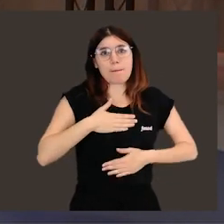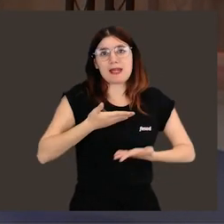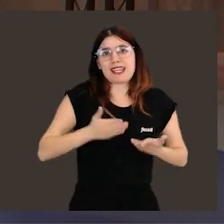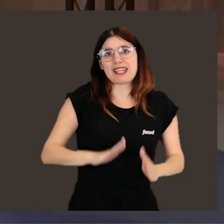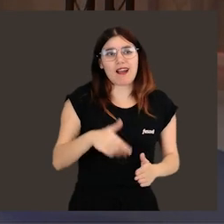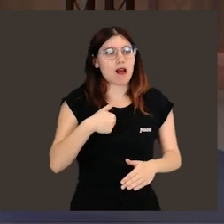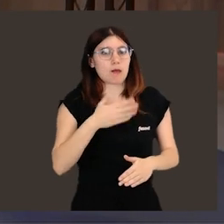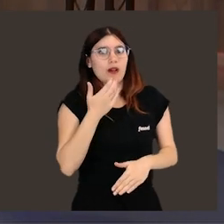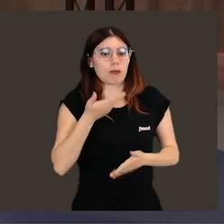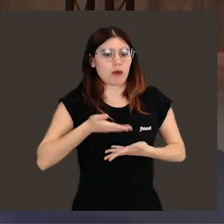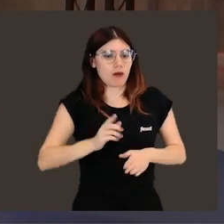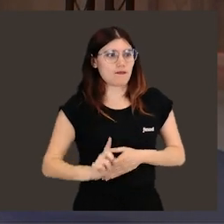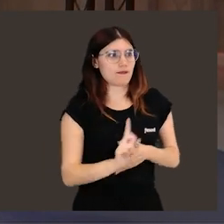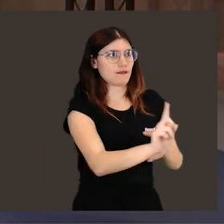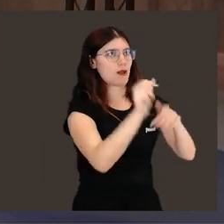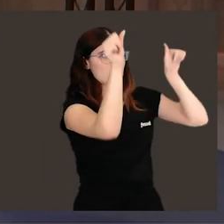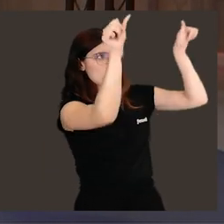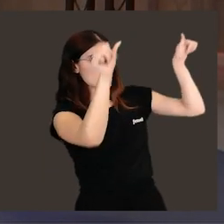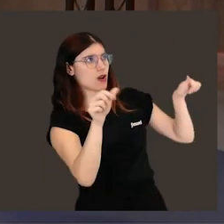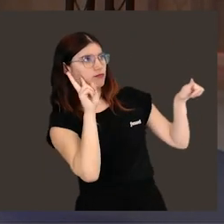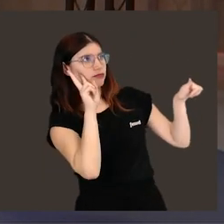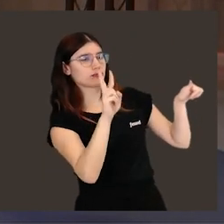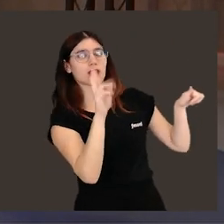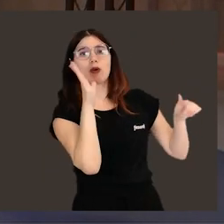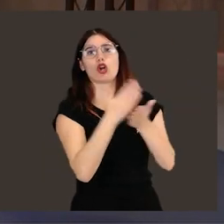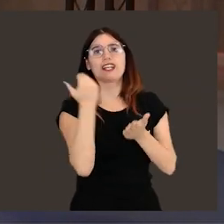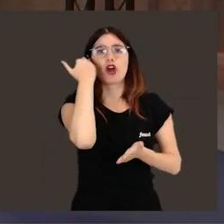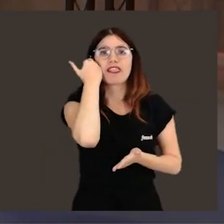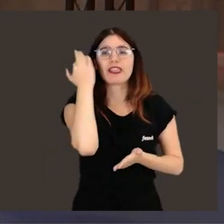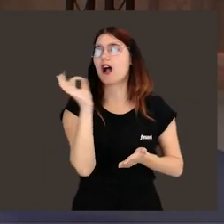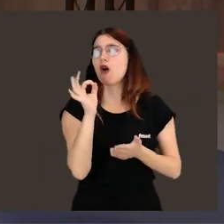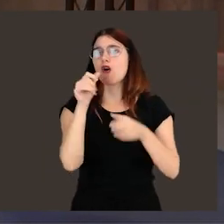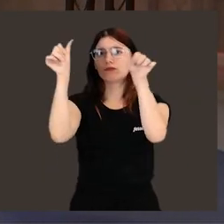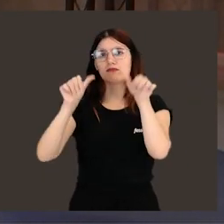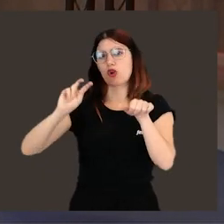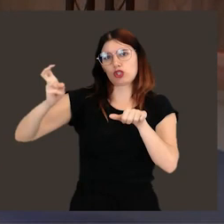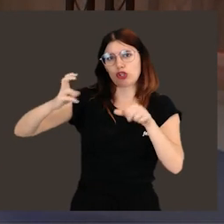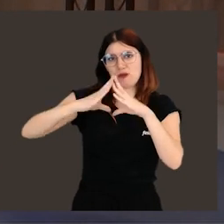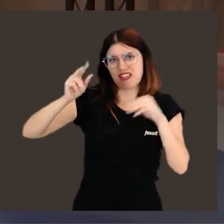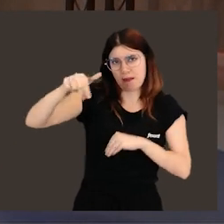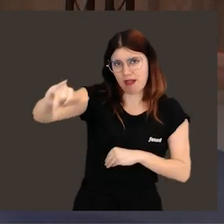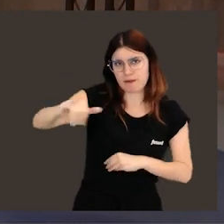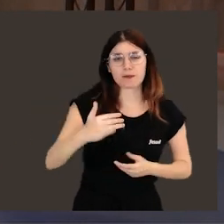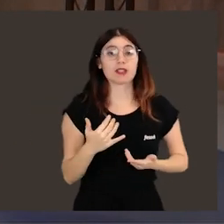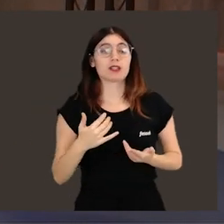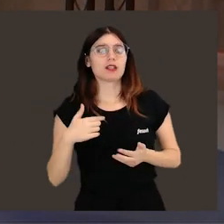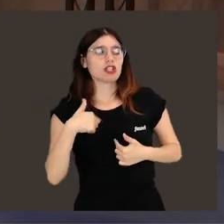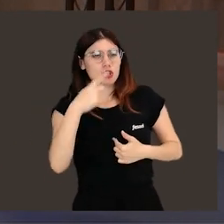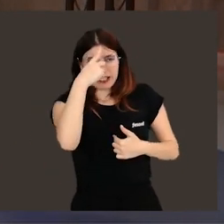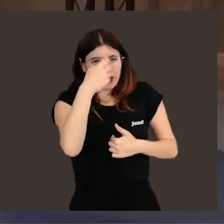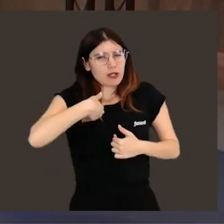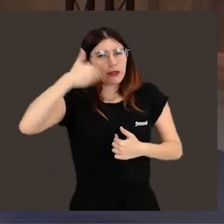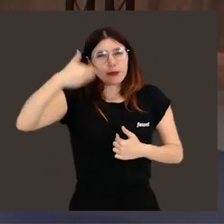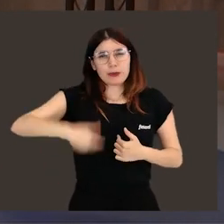yo, mi hija, y os vea en muros como el del Colegio de Gandía o como el de la fachada de rectorado de esta